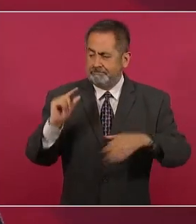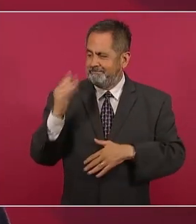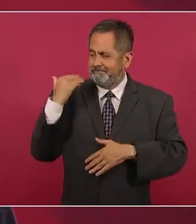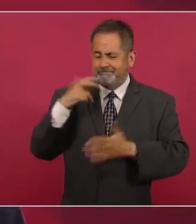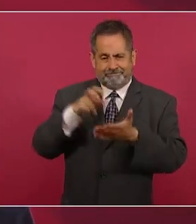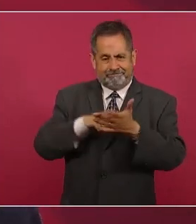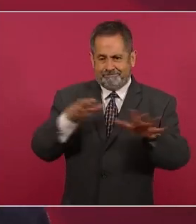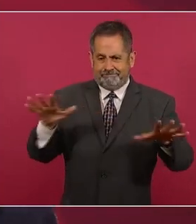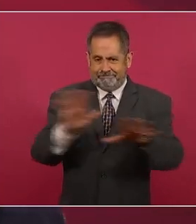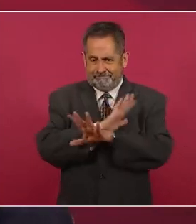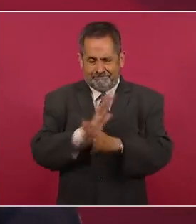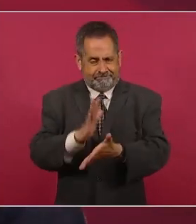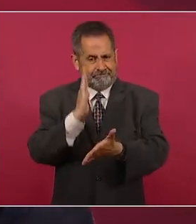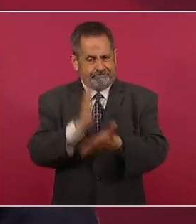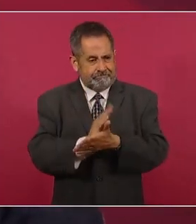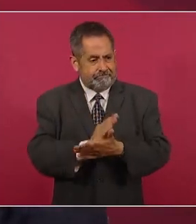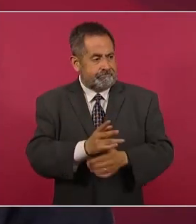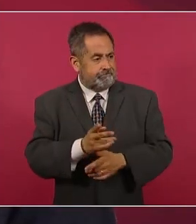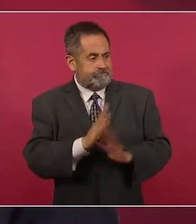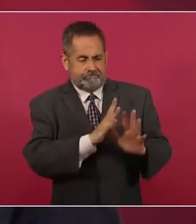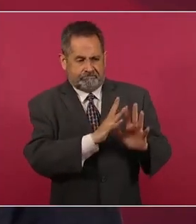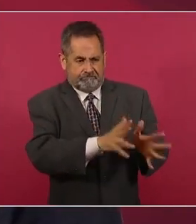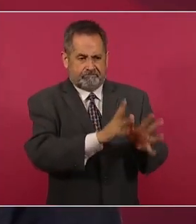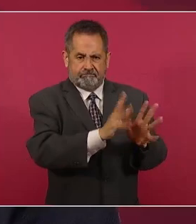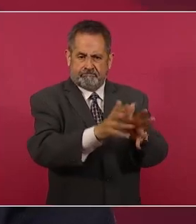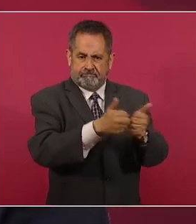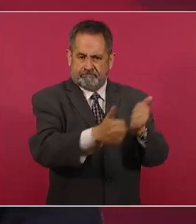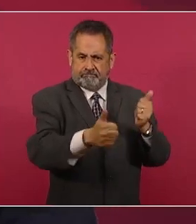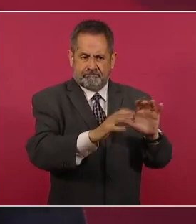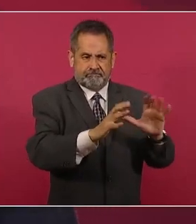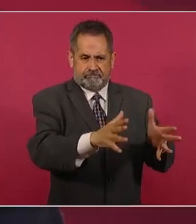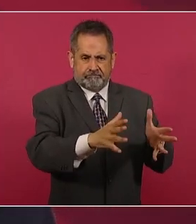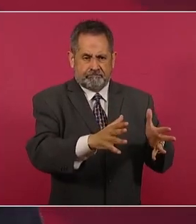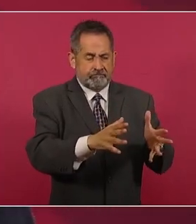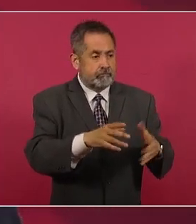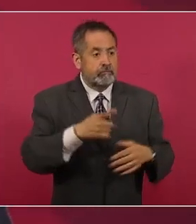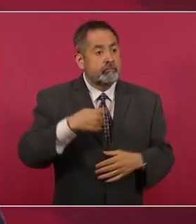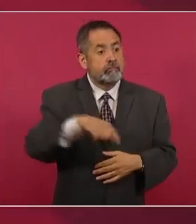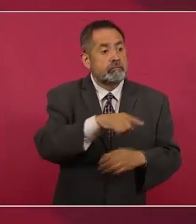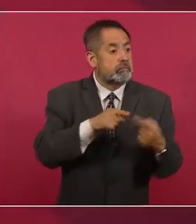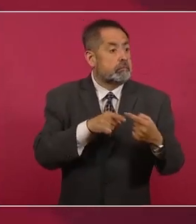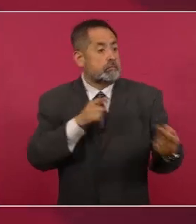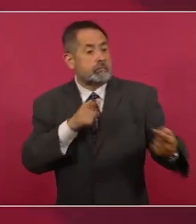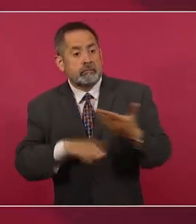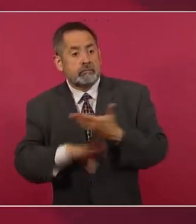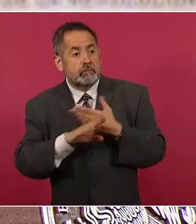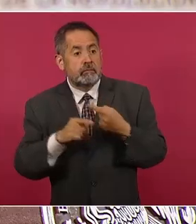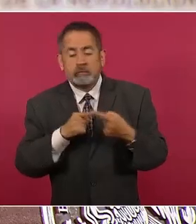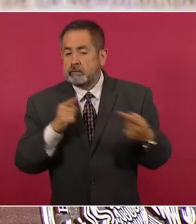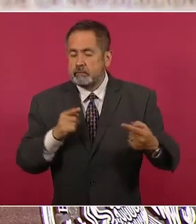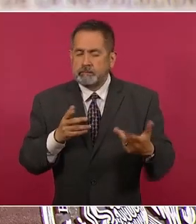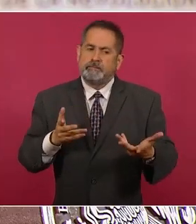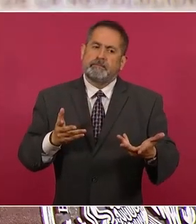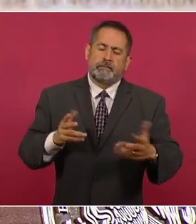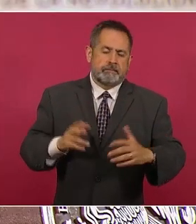ubicarse esas mismas autoridades en el plano de la oposición abierta al gobierno. Bueno,